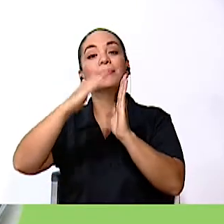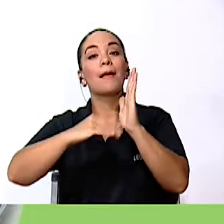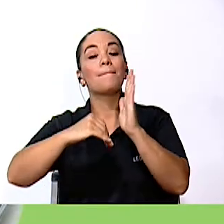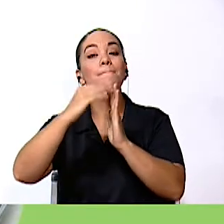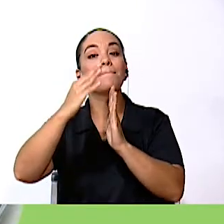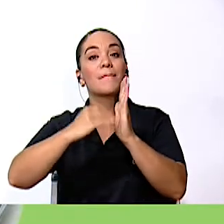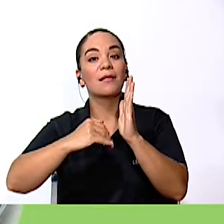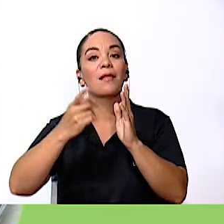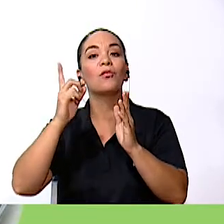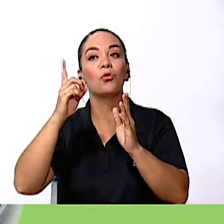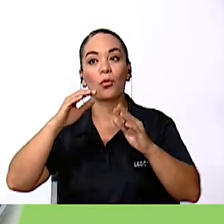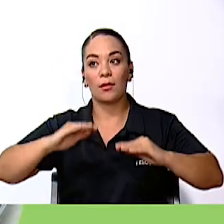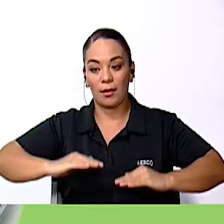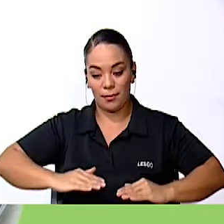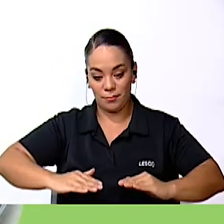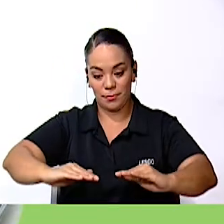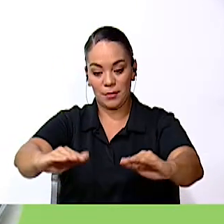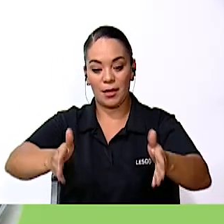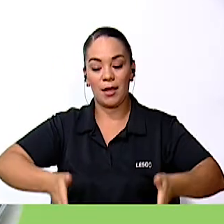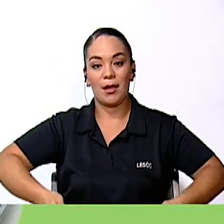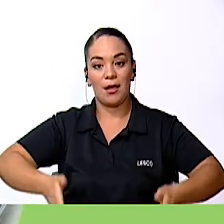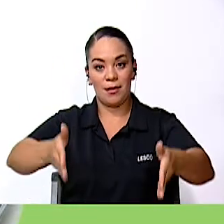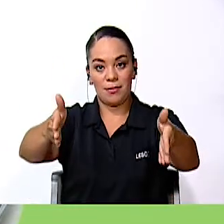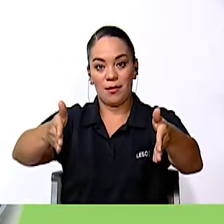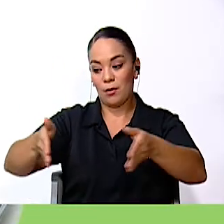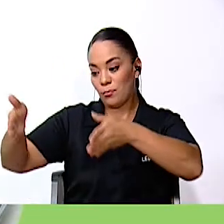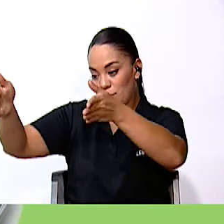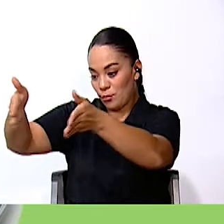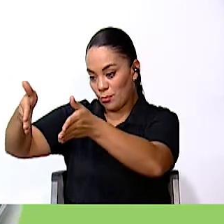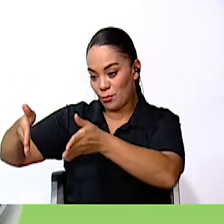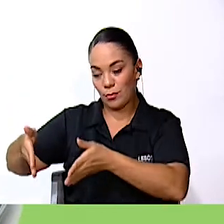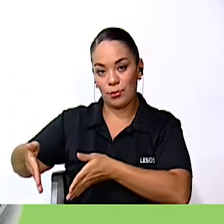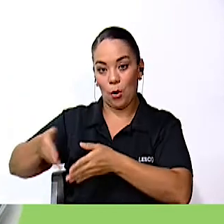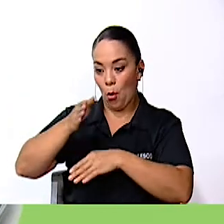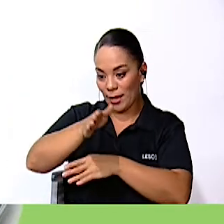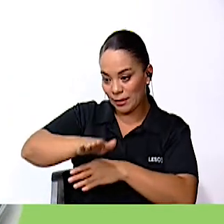la propia calzada O el borde de la acera O el espaldón